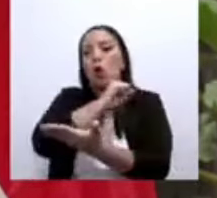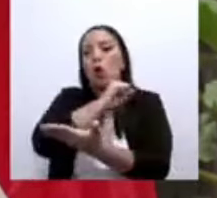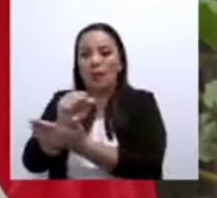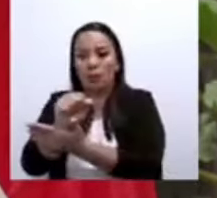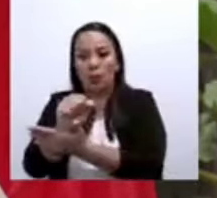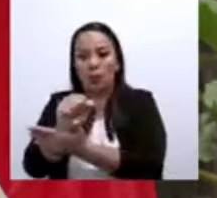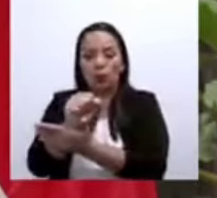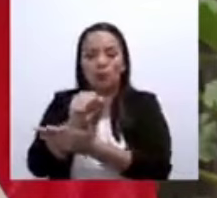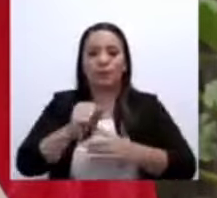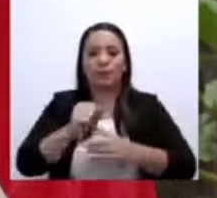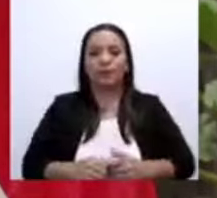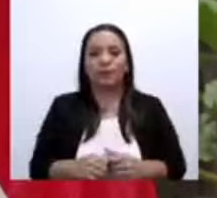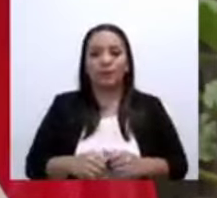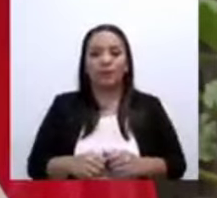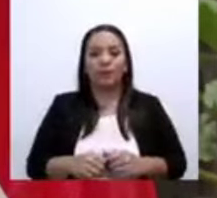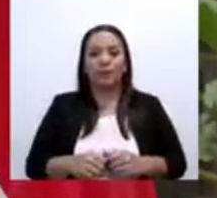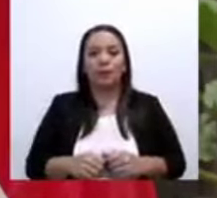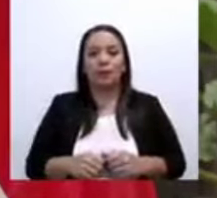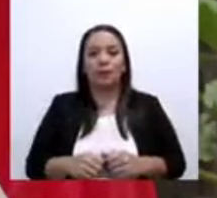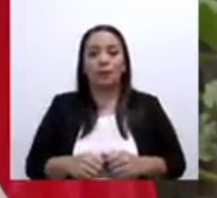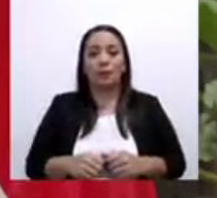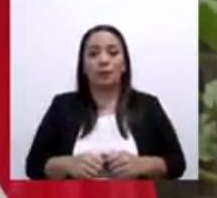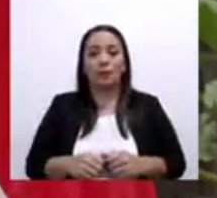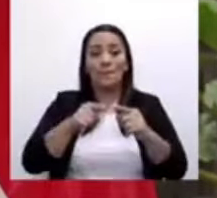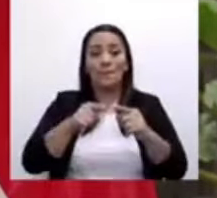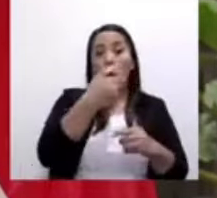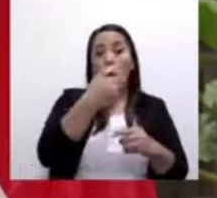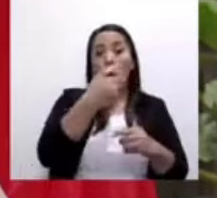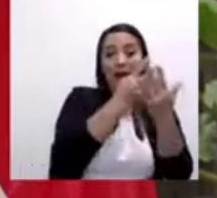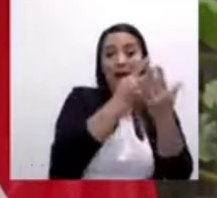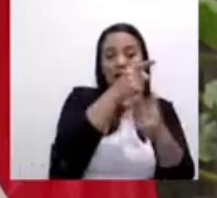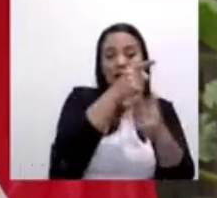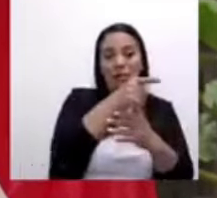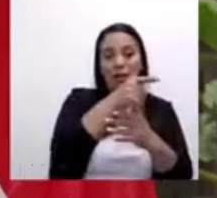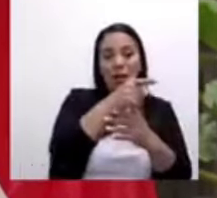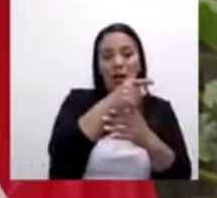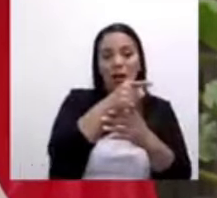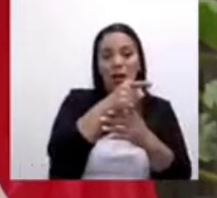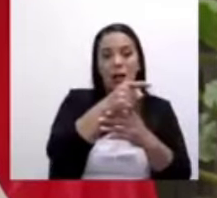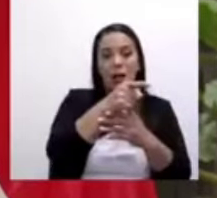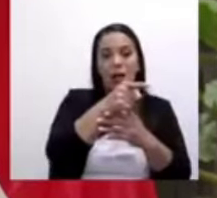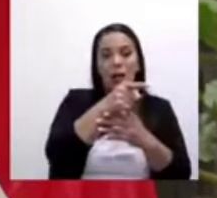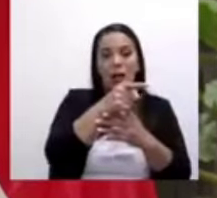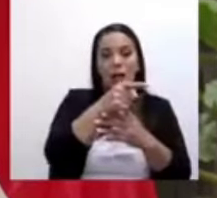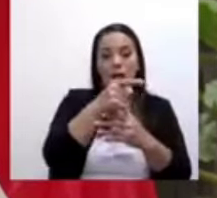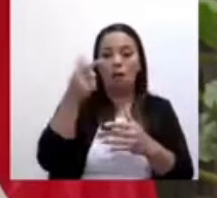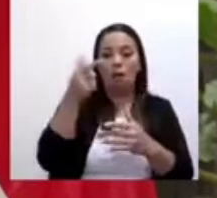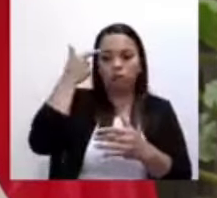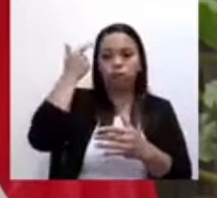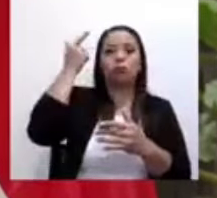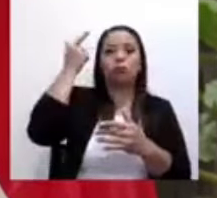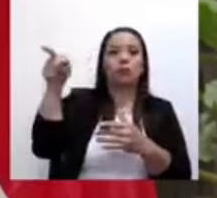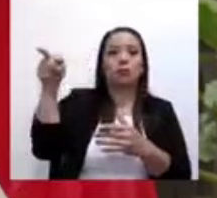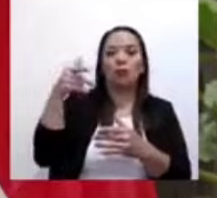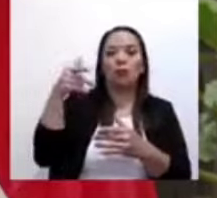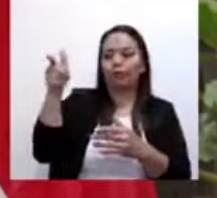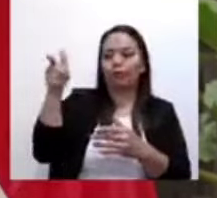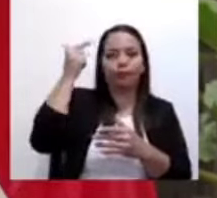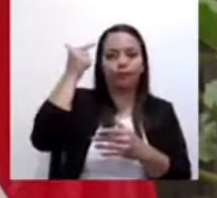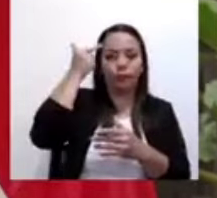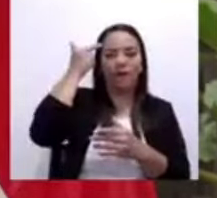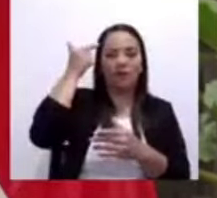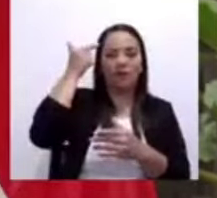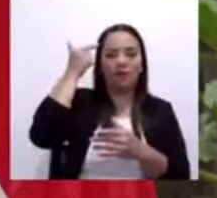Su cliente lo estranguló, le metió una bala en la cabeza y lanzó el